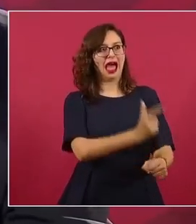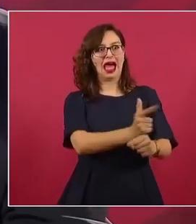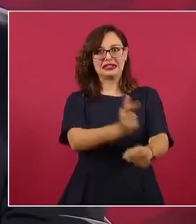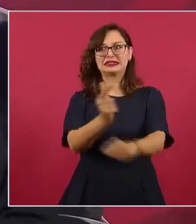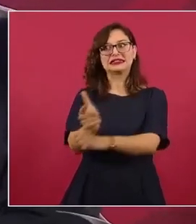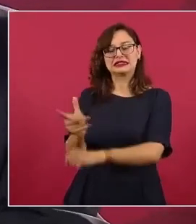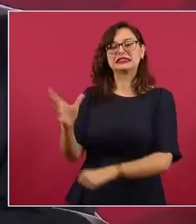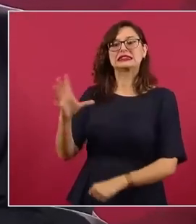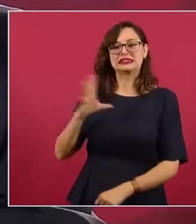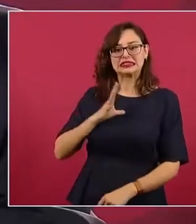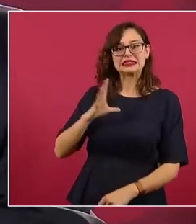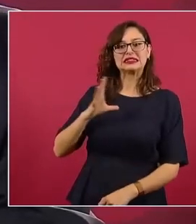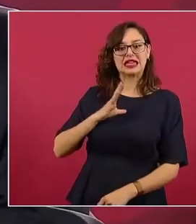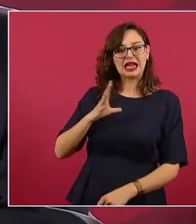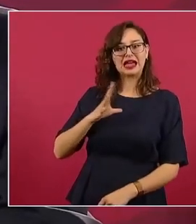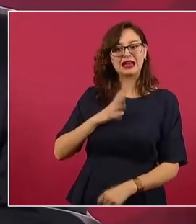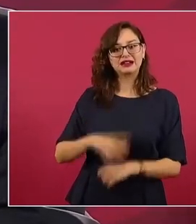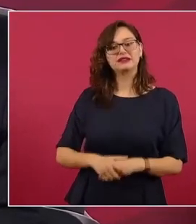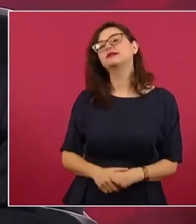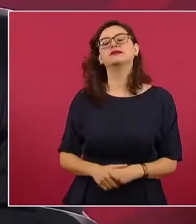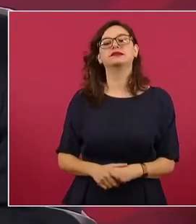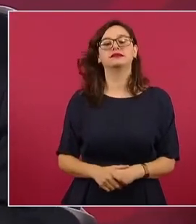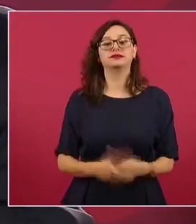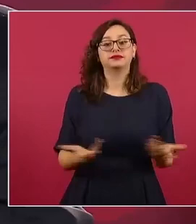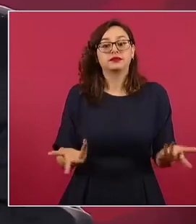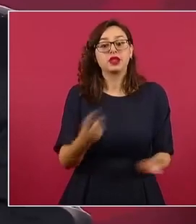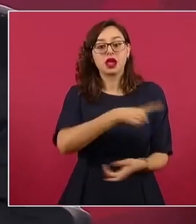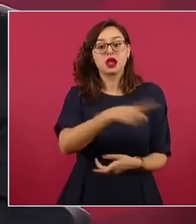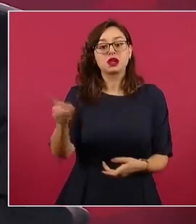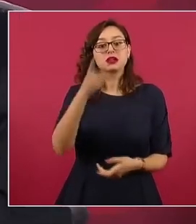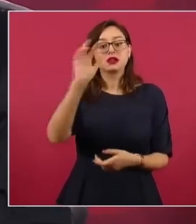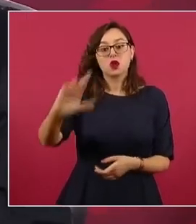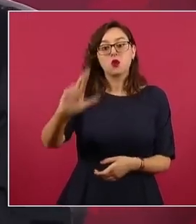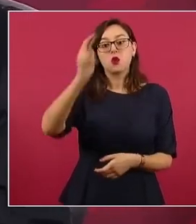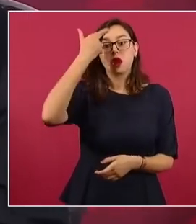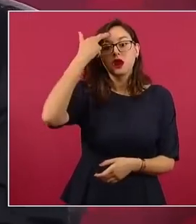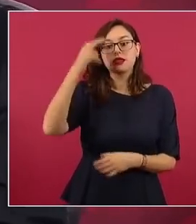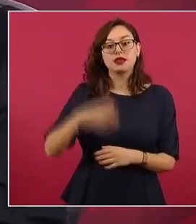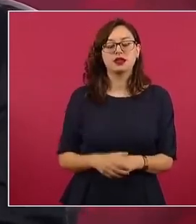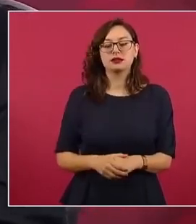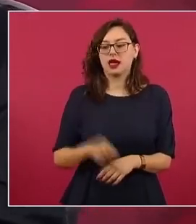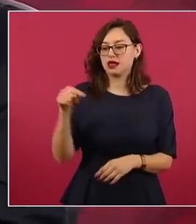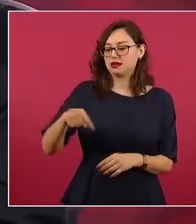los héroes de nuestra patria o grandes personalidades